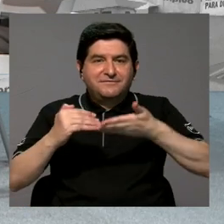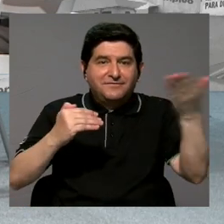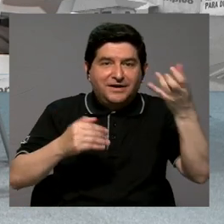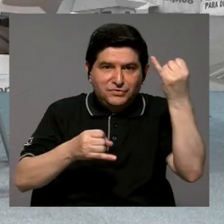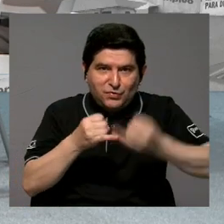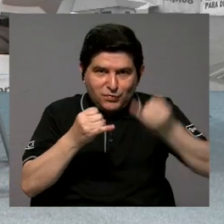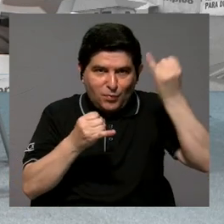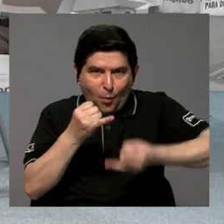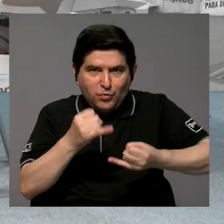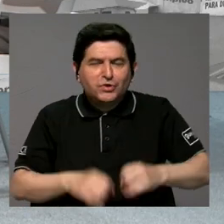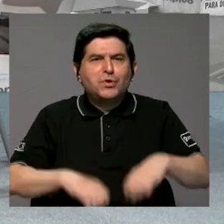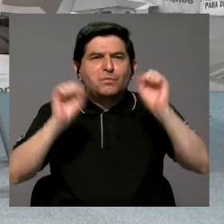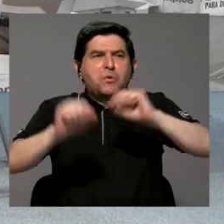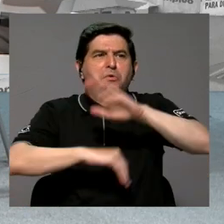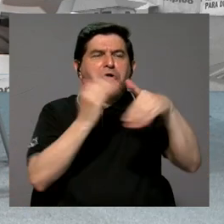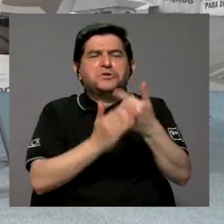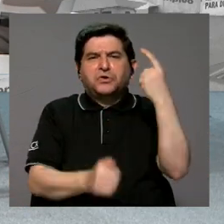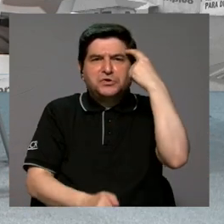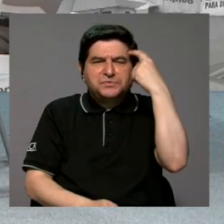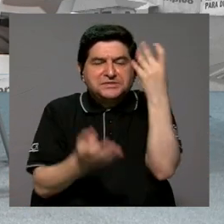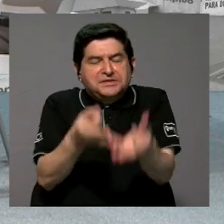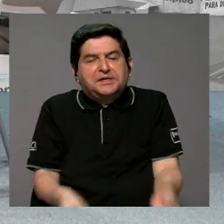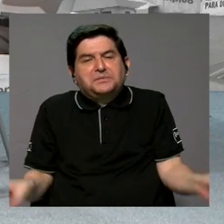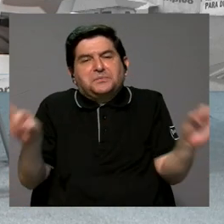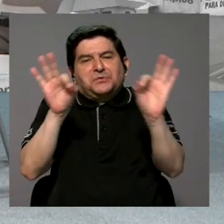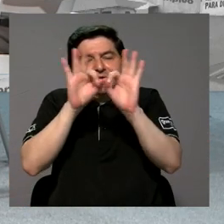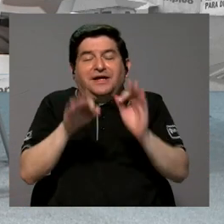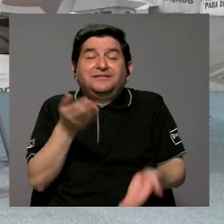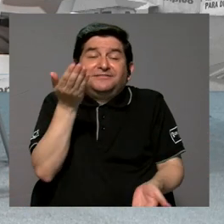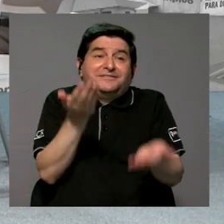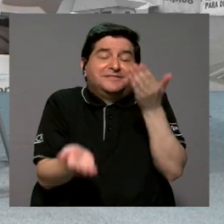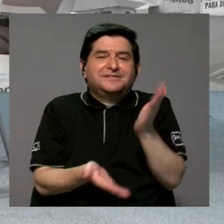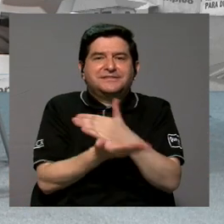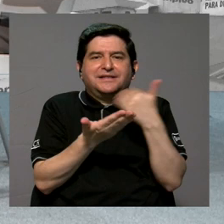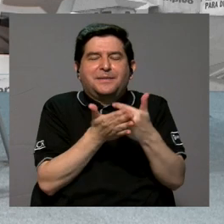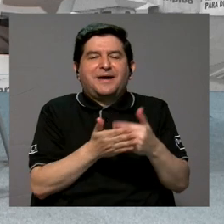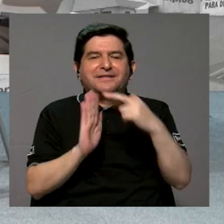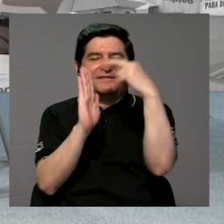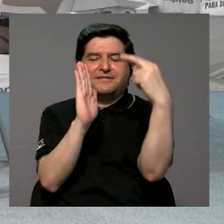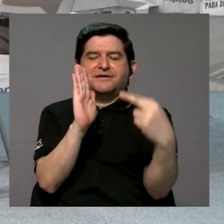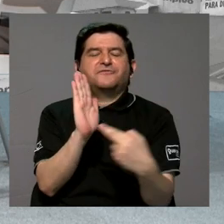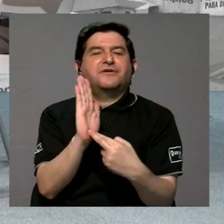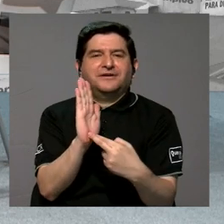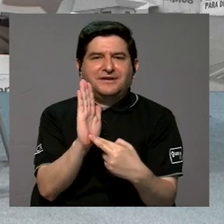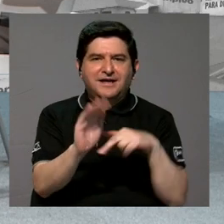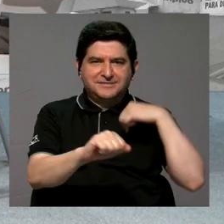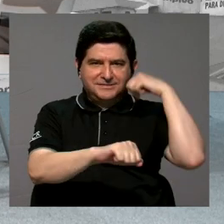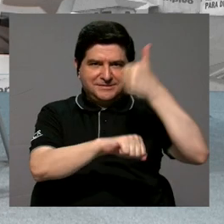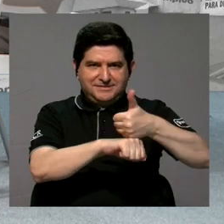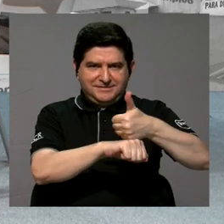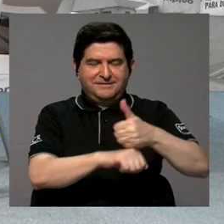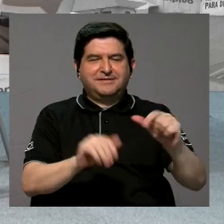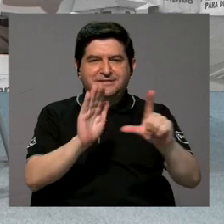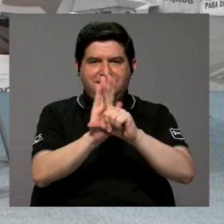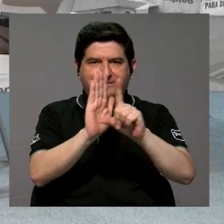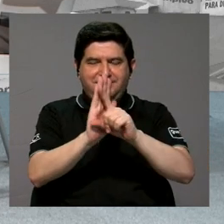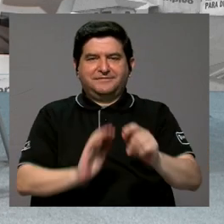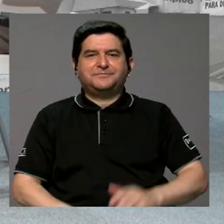el último, que podría todo el mundo considerar que es el más importante, que es tal vez la parte de regulación, la parte legislativa.